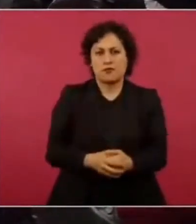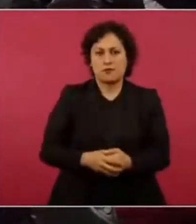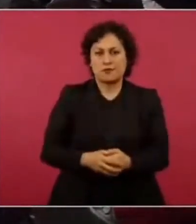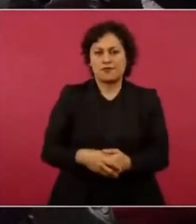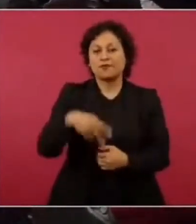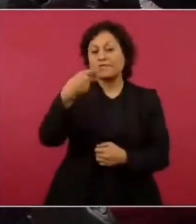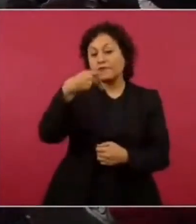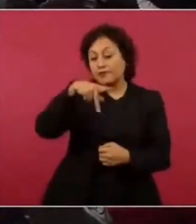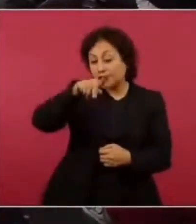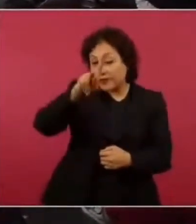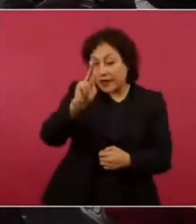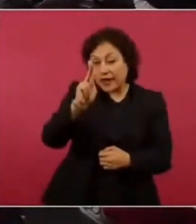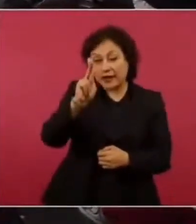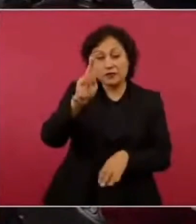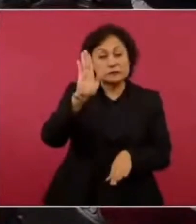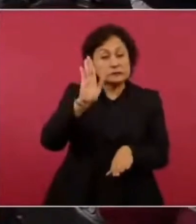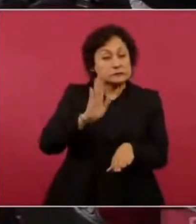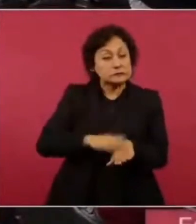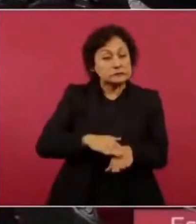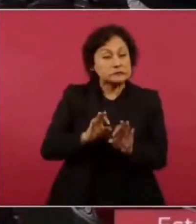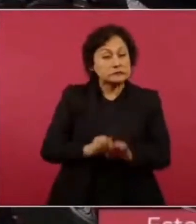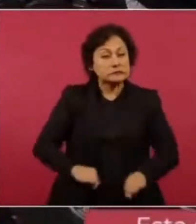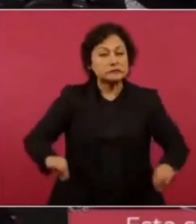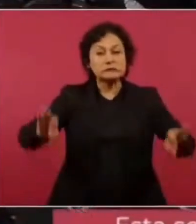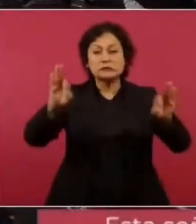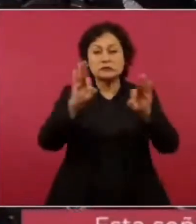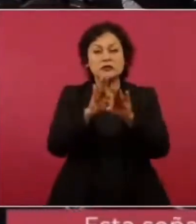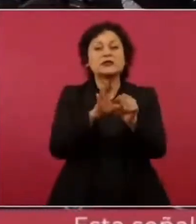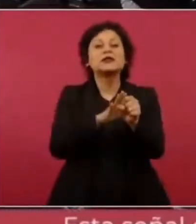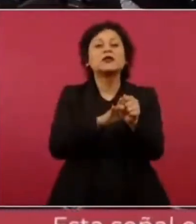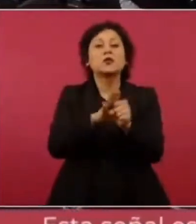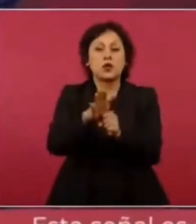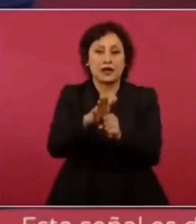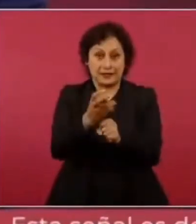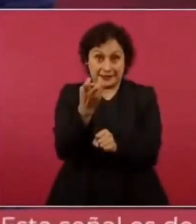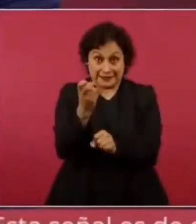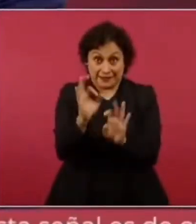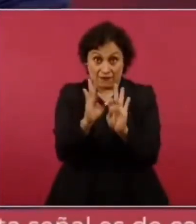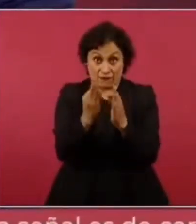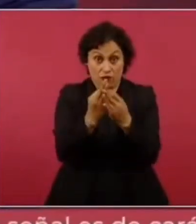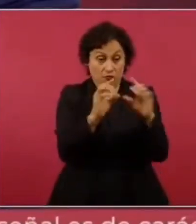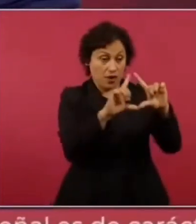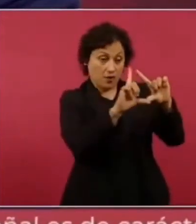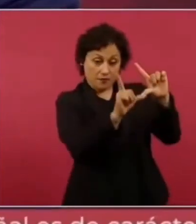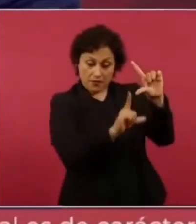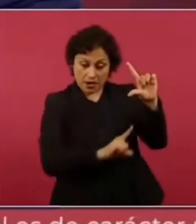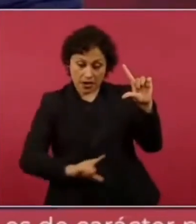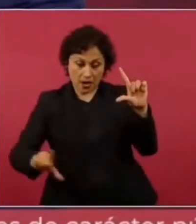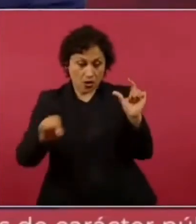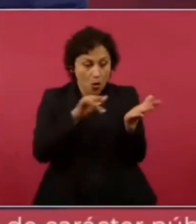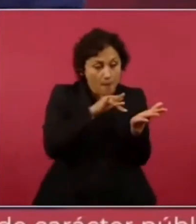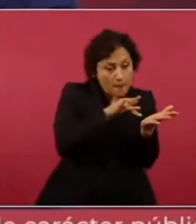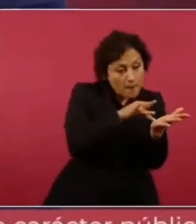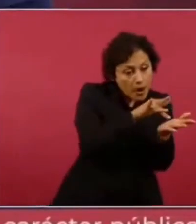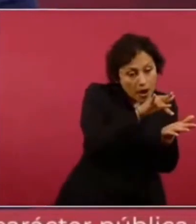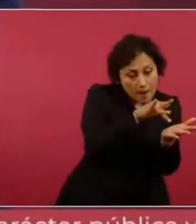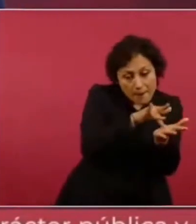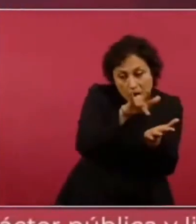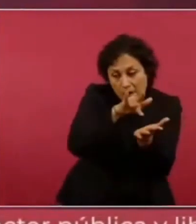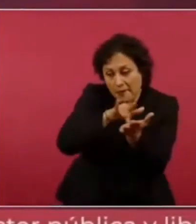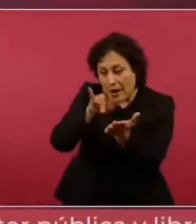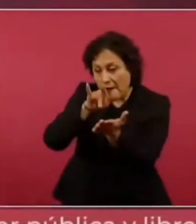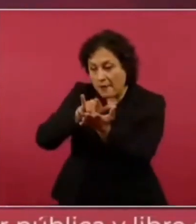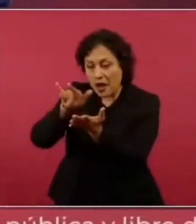es que con esta estrategia de atender a todos